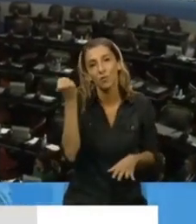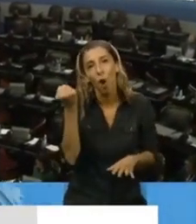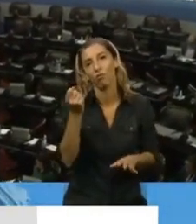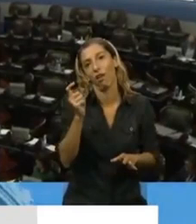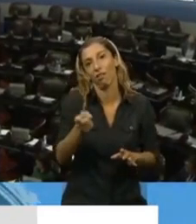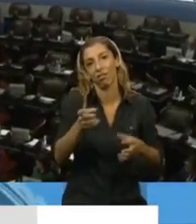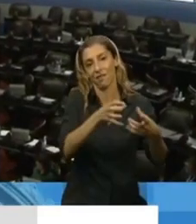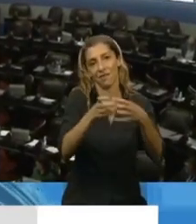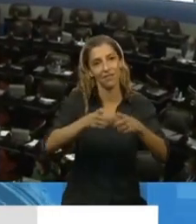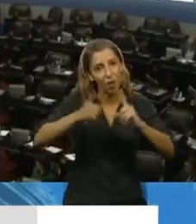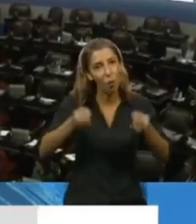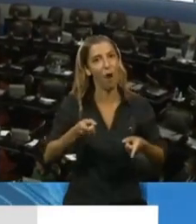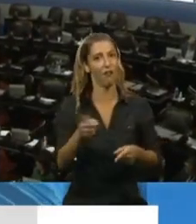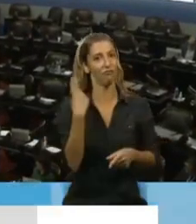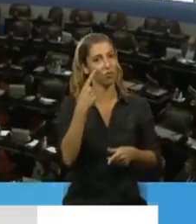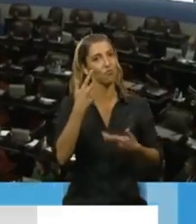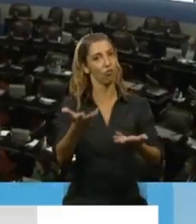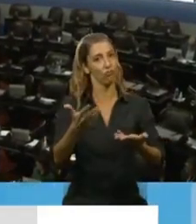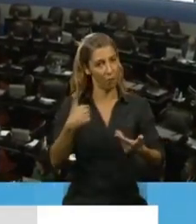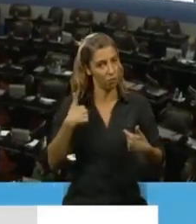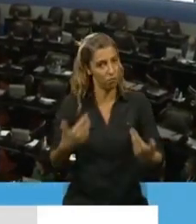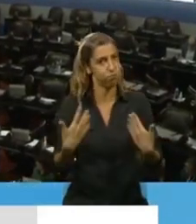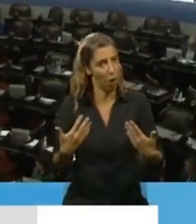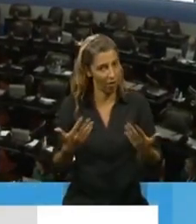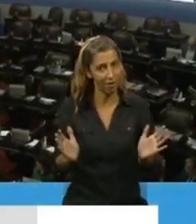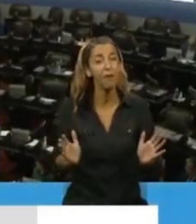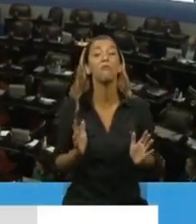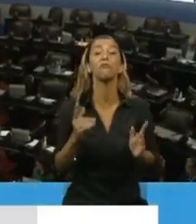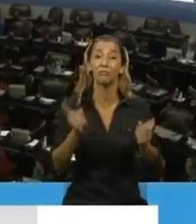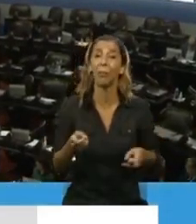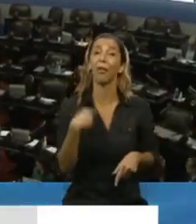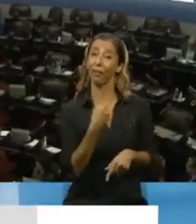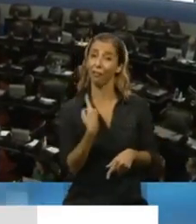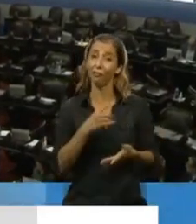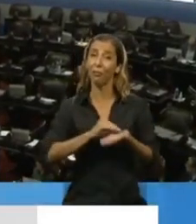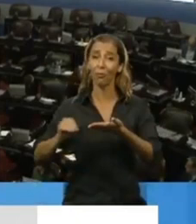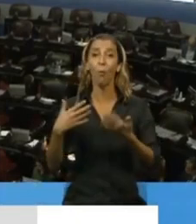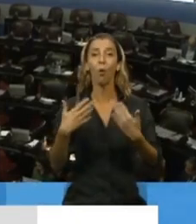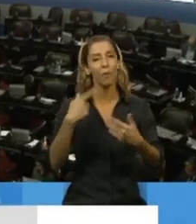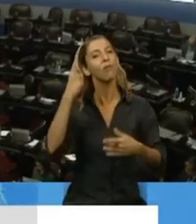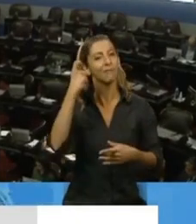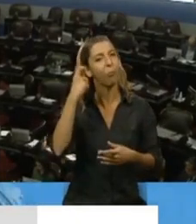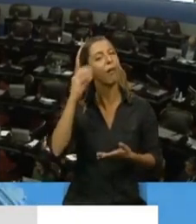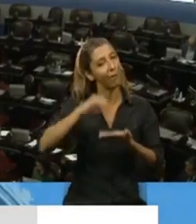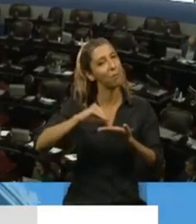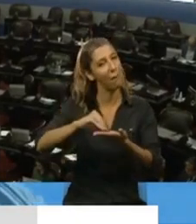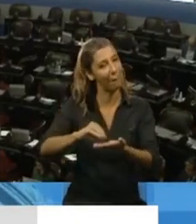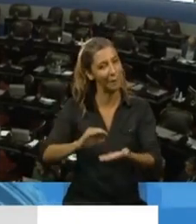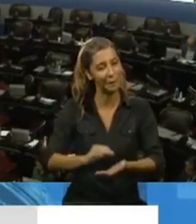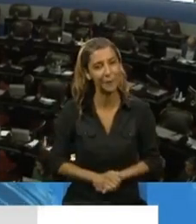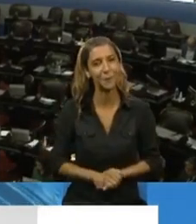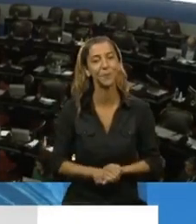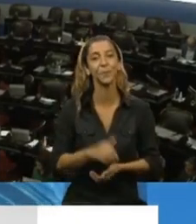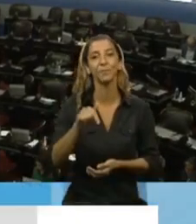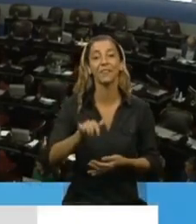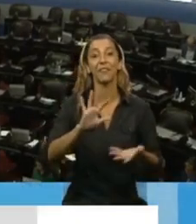esto, que somos capaces y que podemos seguir aprendiendo a pesar de los años. Esto de tener una